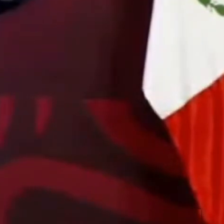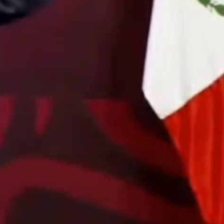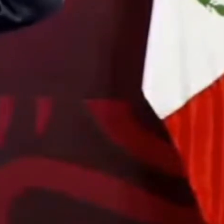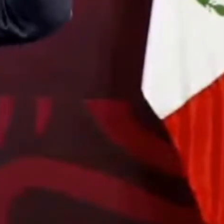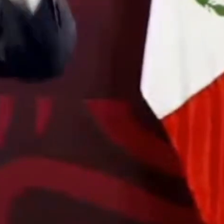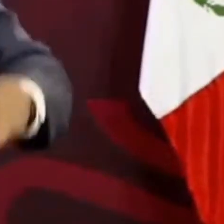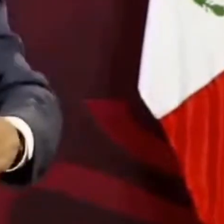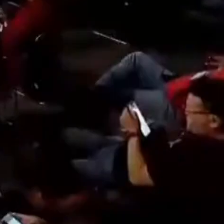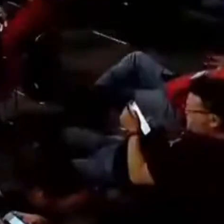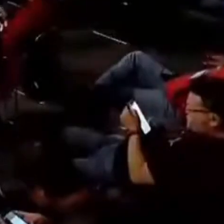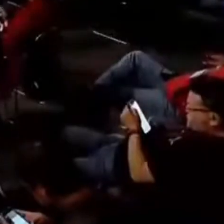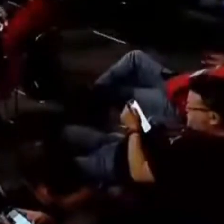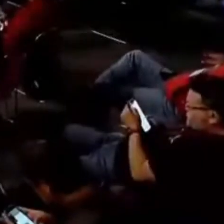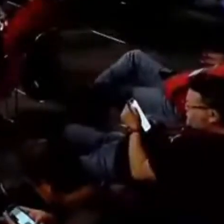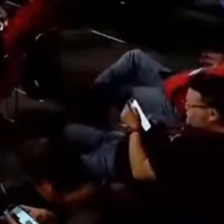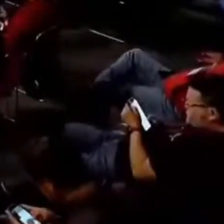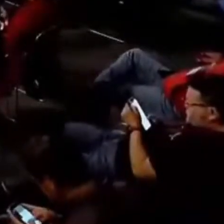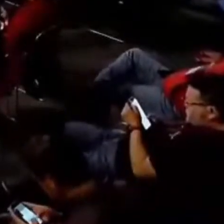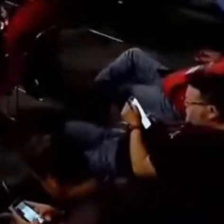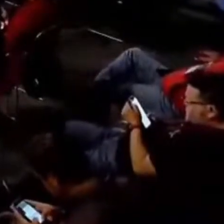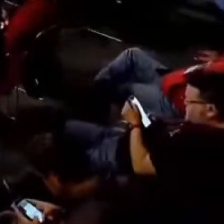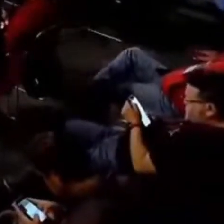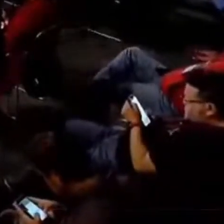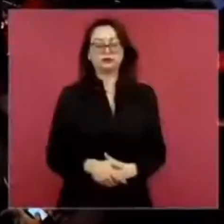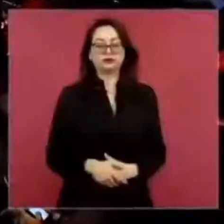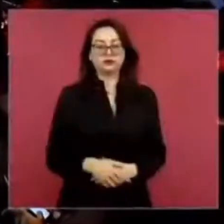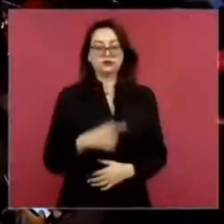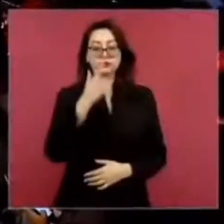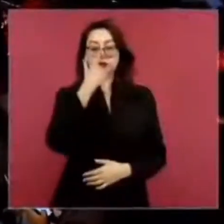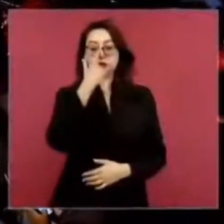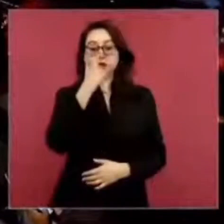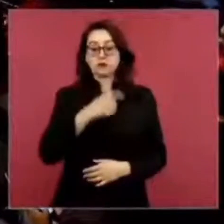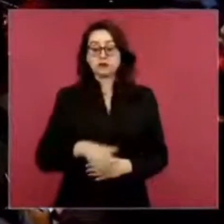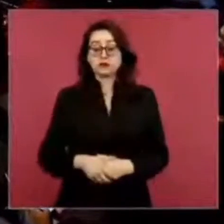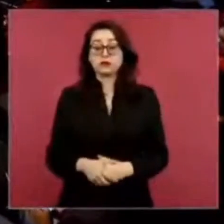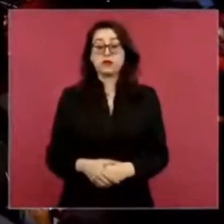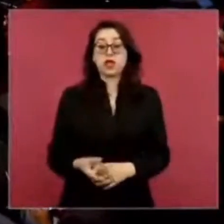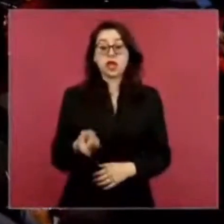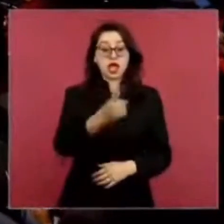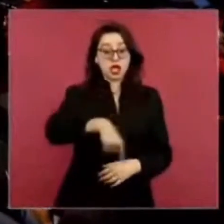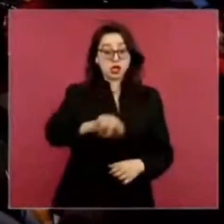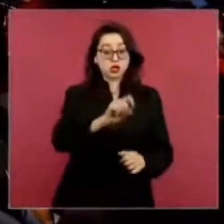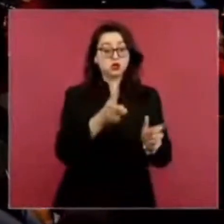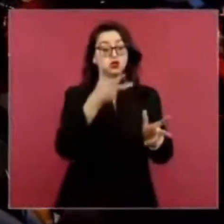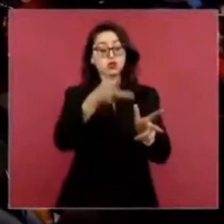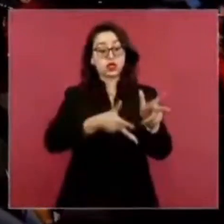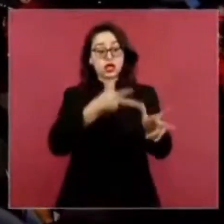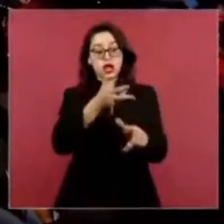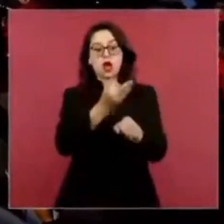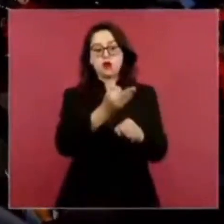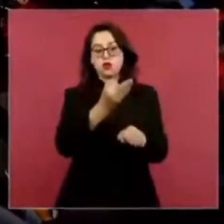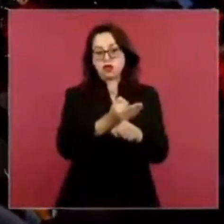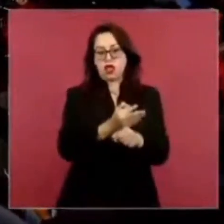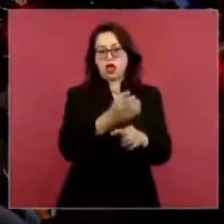se comprometen a prestar servicios